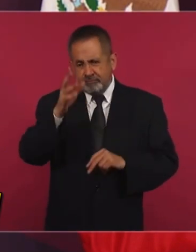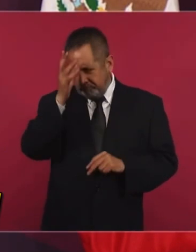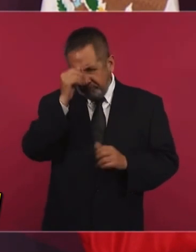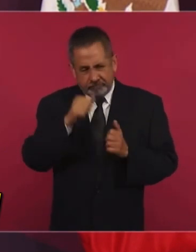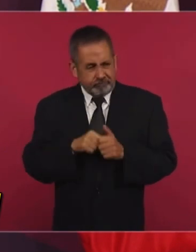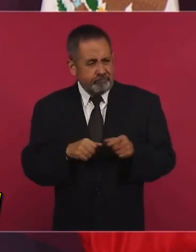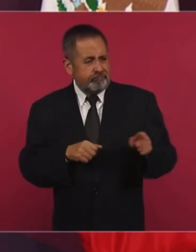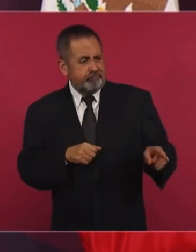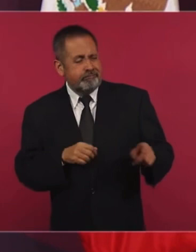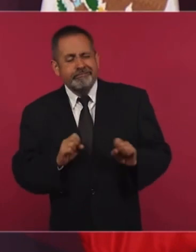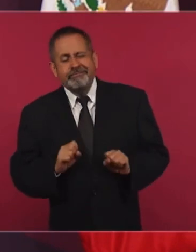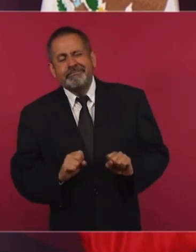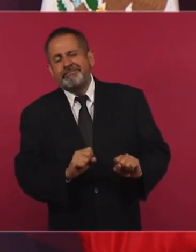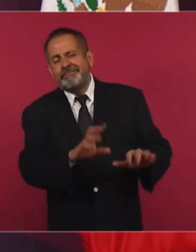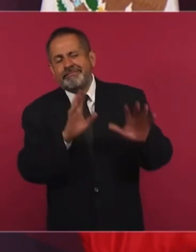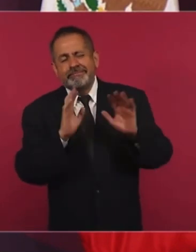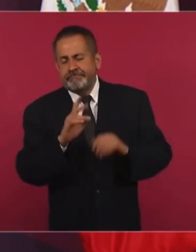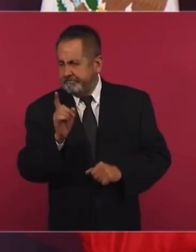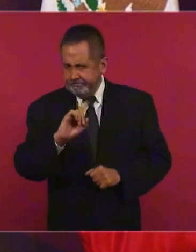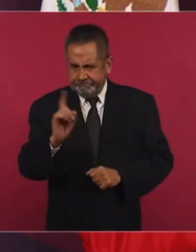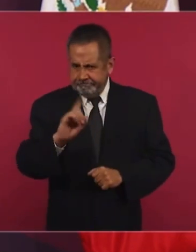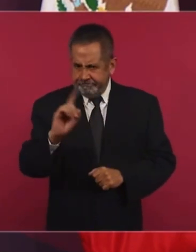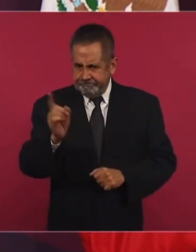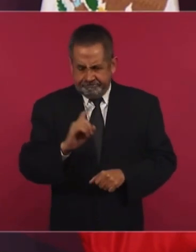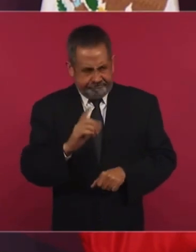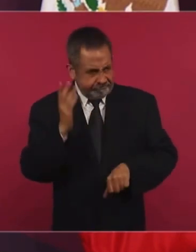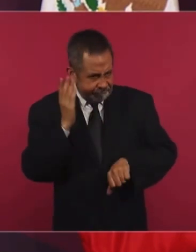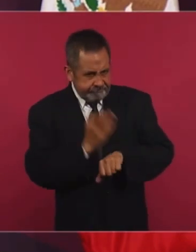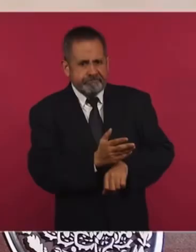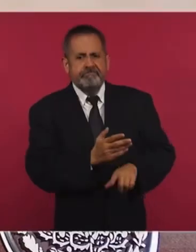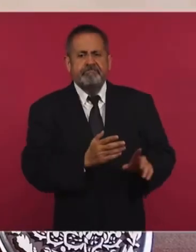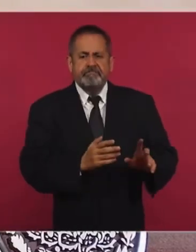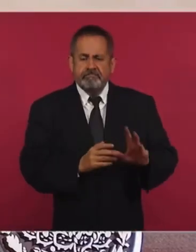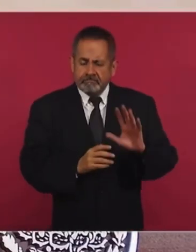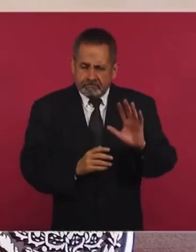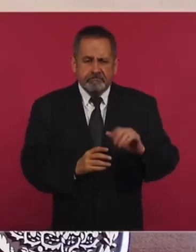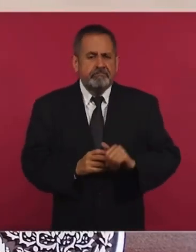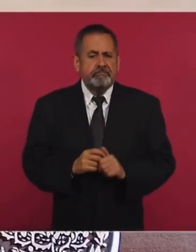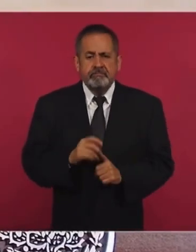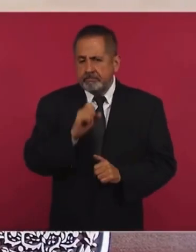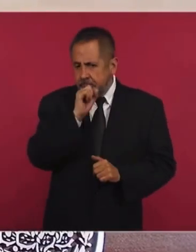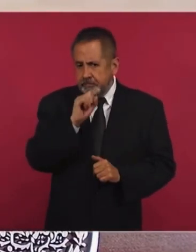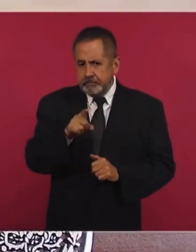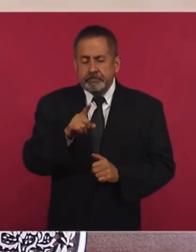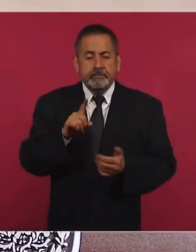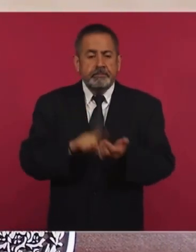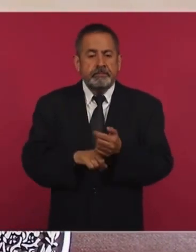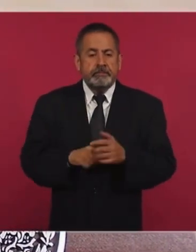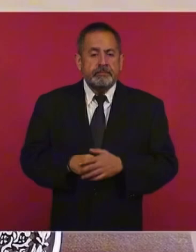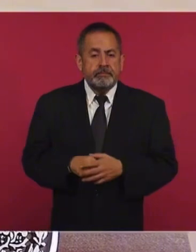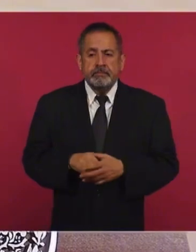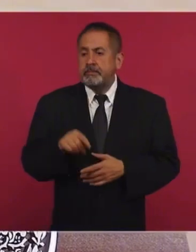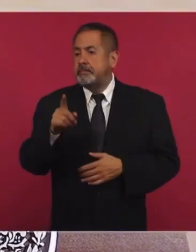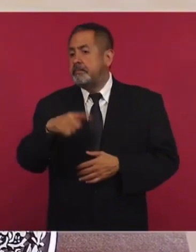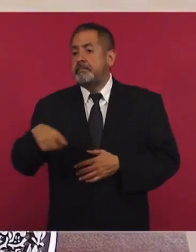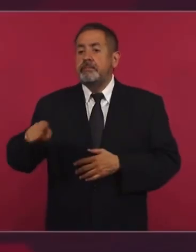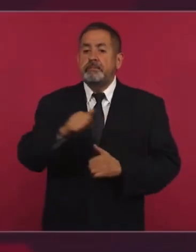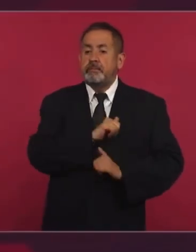impunidad y que además no se puede juzgar a una institución